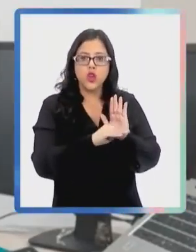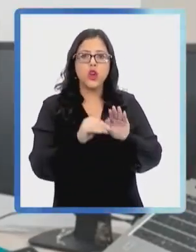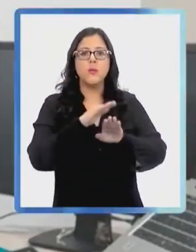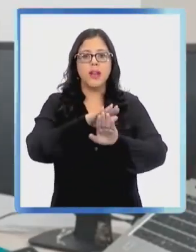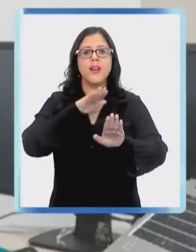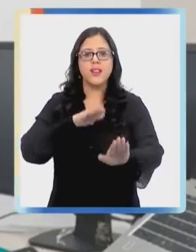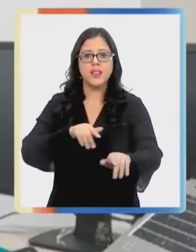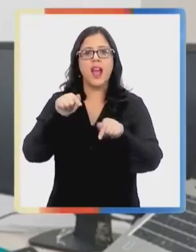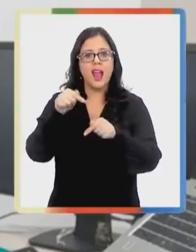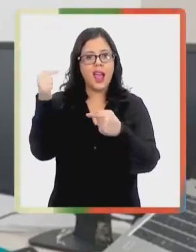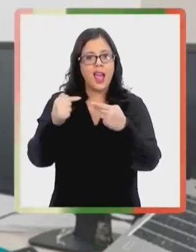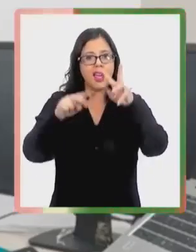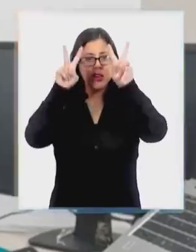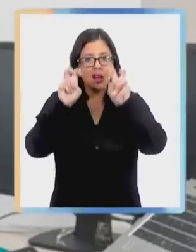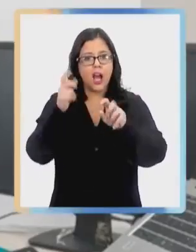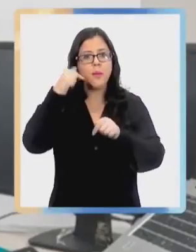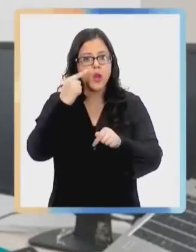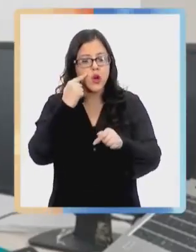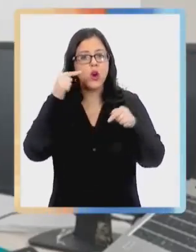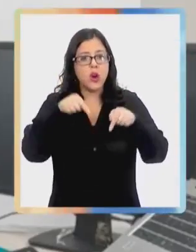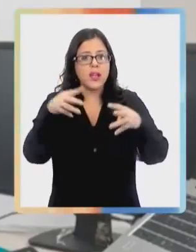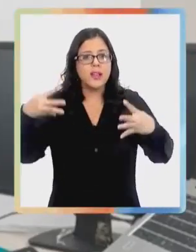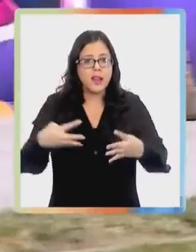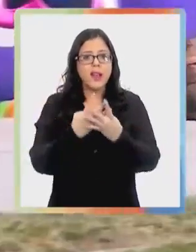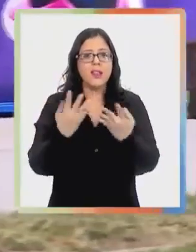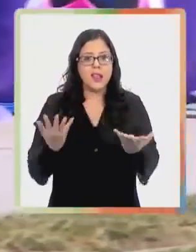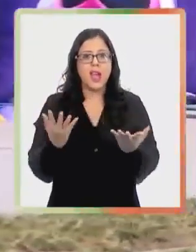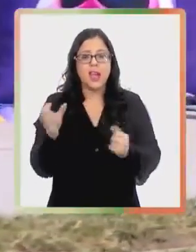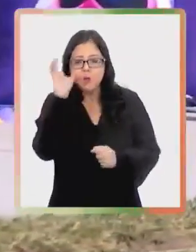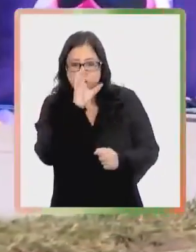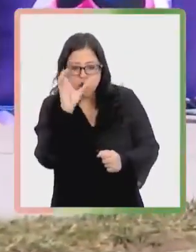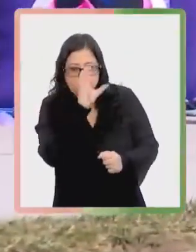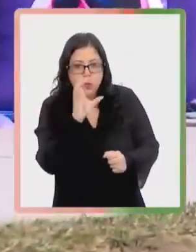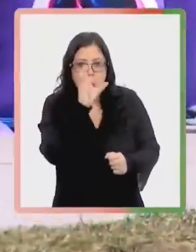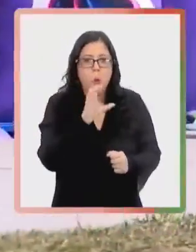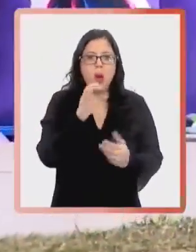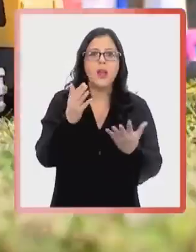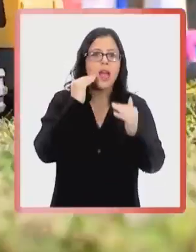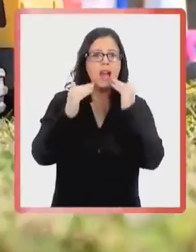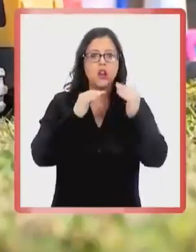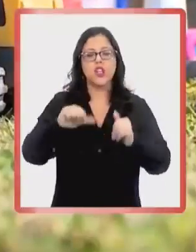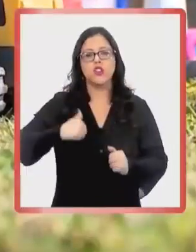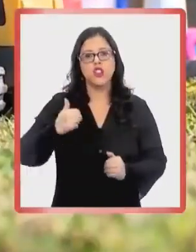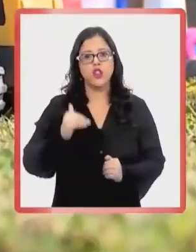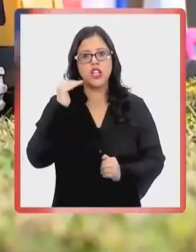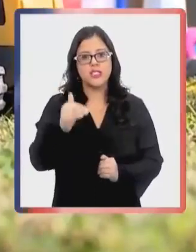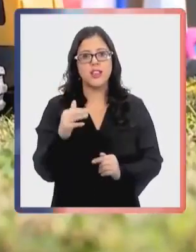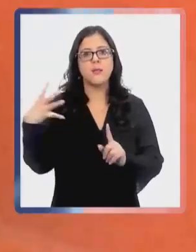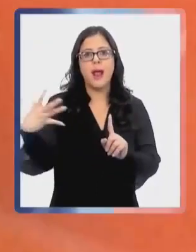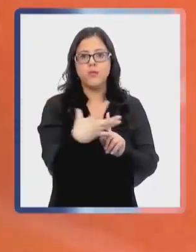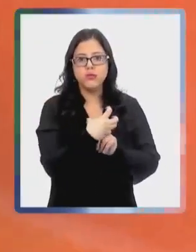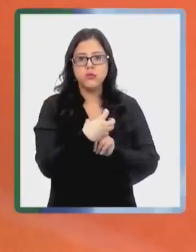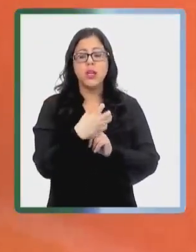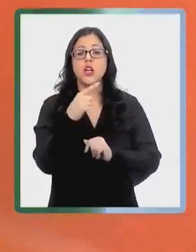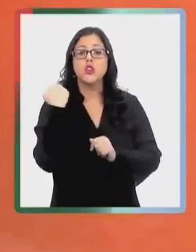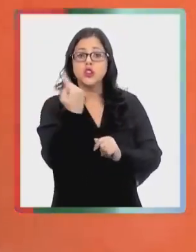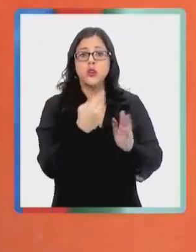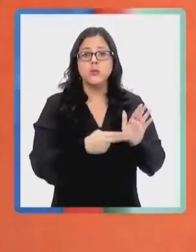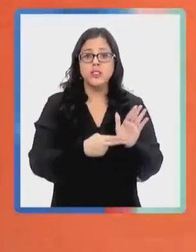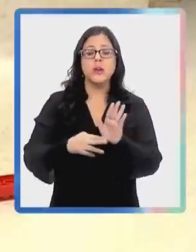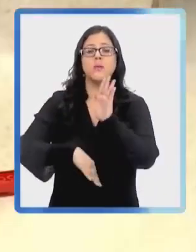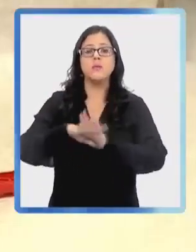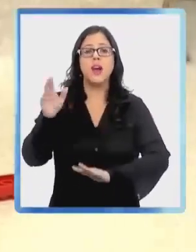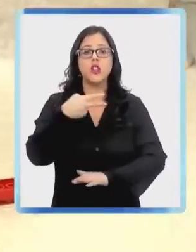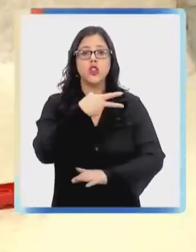casos. Pero estas redes siguen buscando y persiguiendo a nuestras niñas, niños y adolescentes. Hemos presentado más de 200